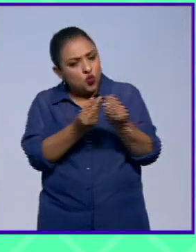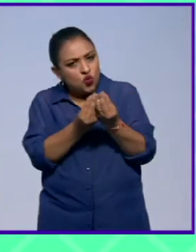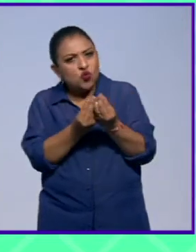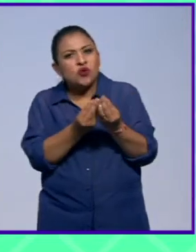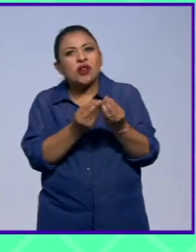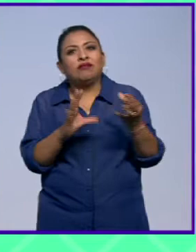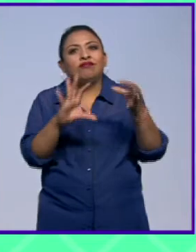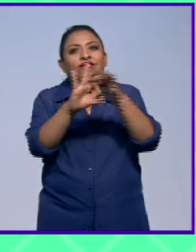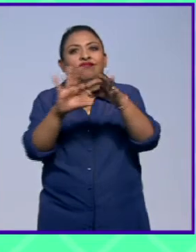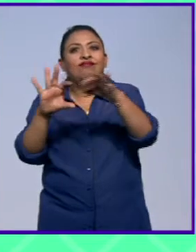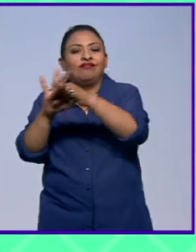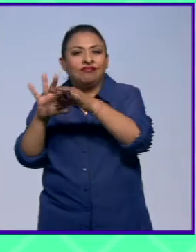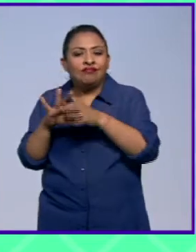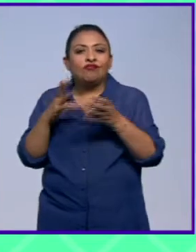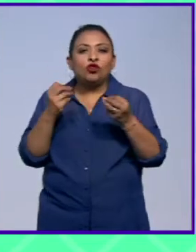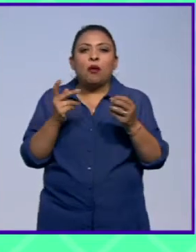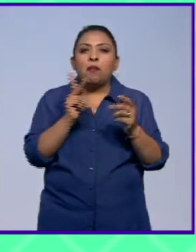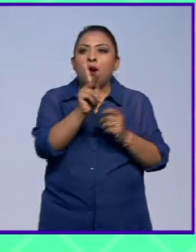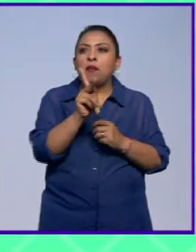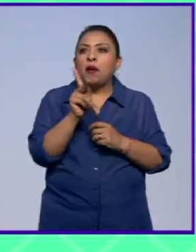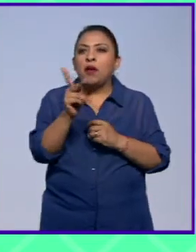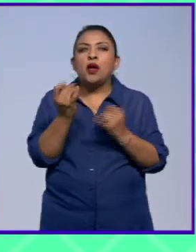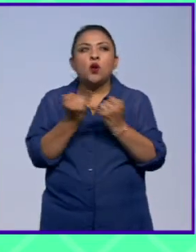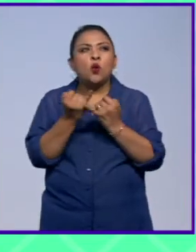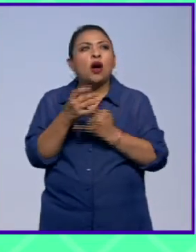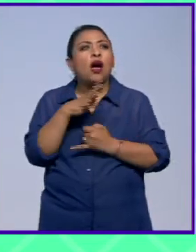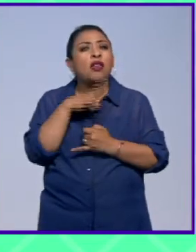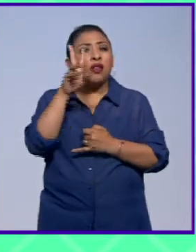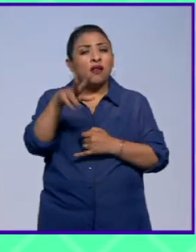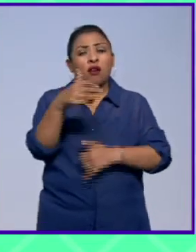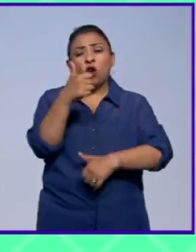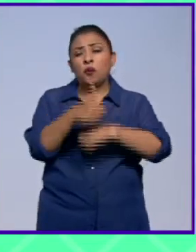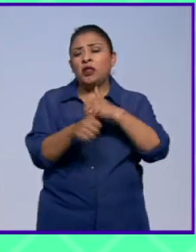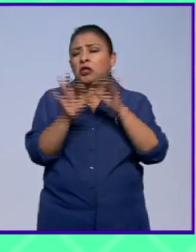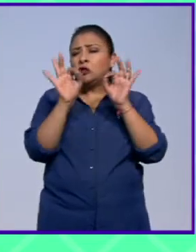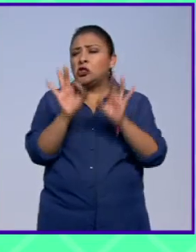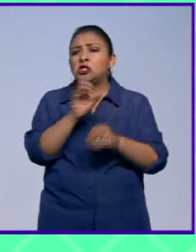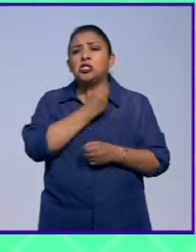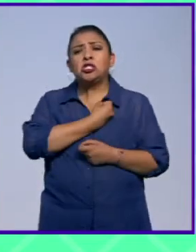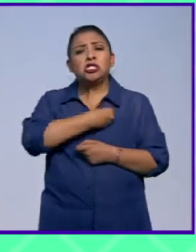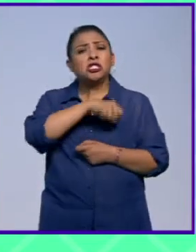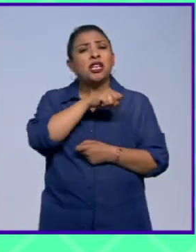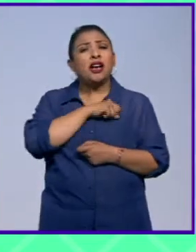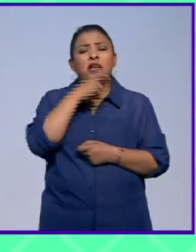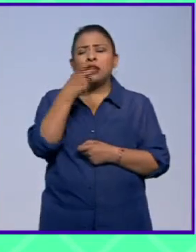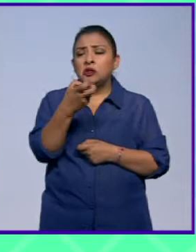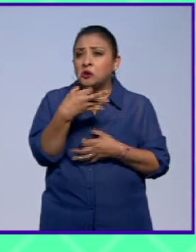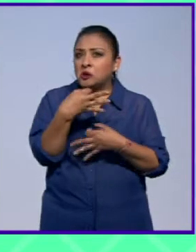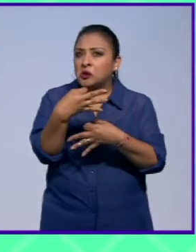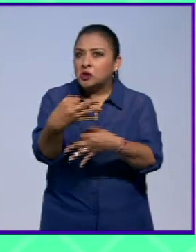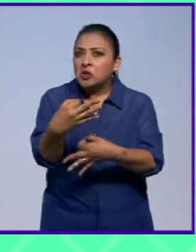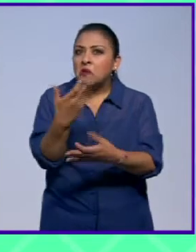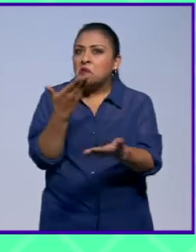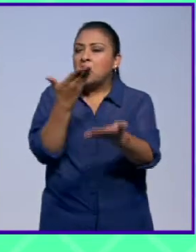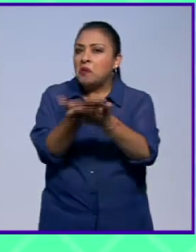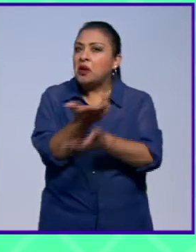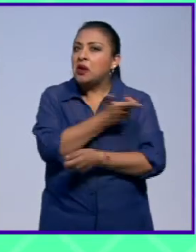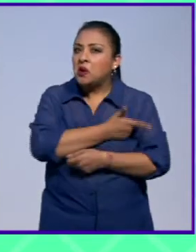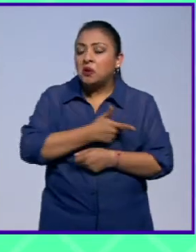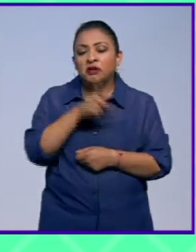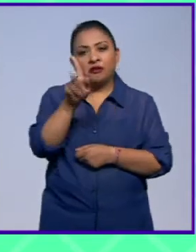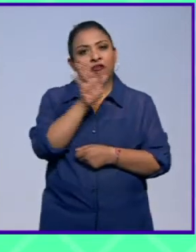y van encontrando muchas coincidencias y a generar una competencia muy sana que eso también es muy atractiva la propuesta